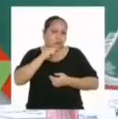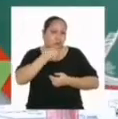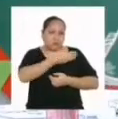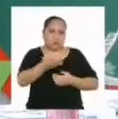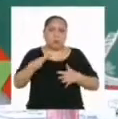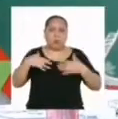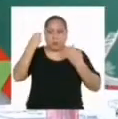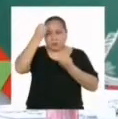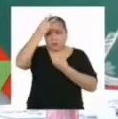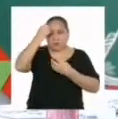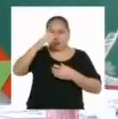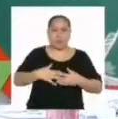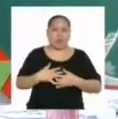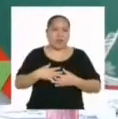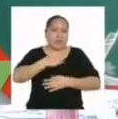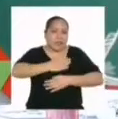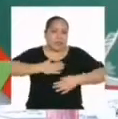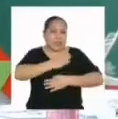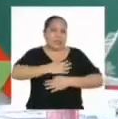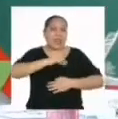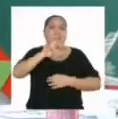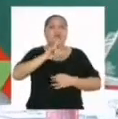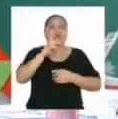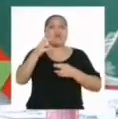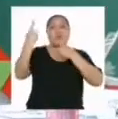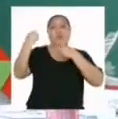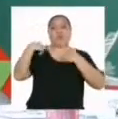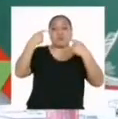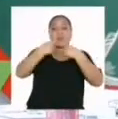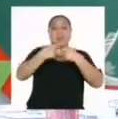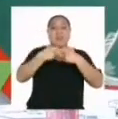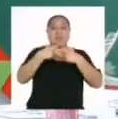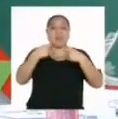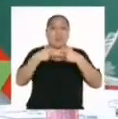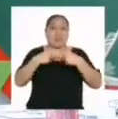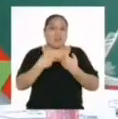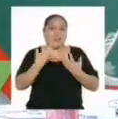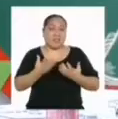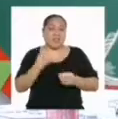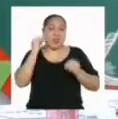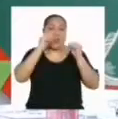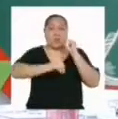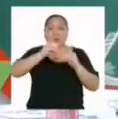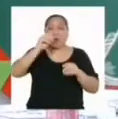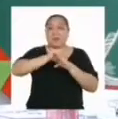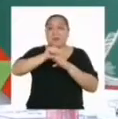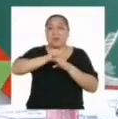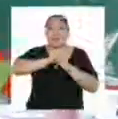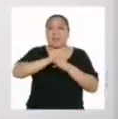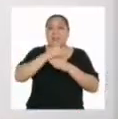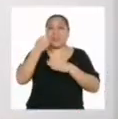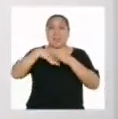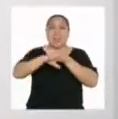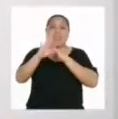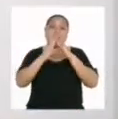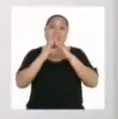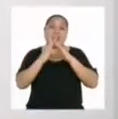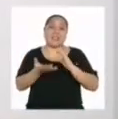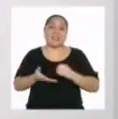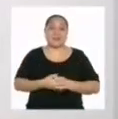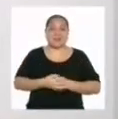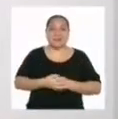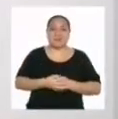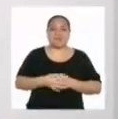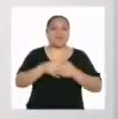informarnos de una manera entretenida sobre el uso responsable de la energía eléctrica y que lo pongamos en práctica en casa. Muy